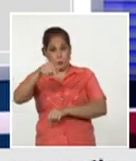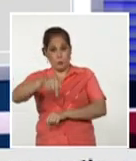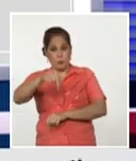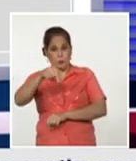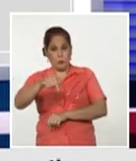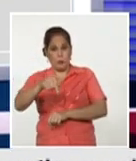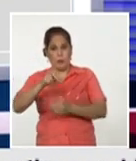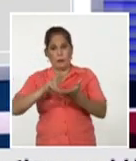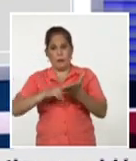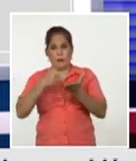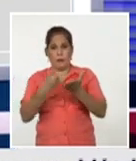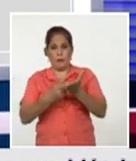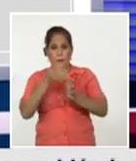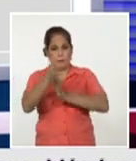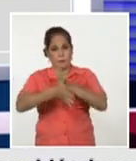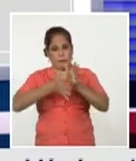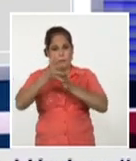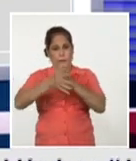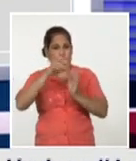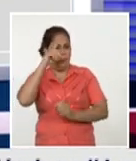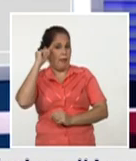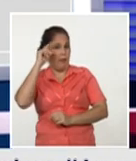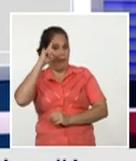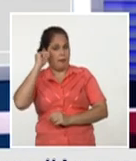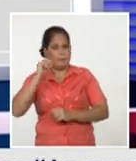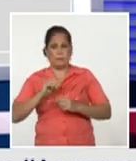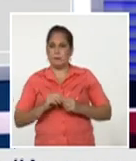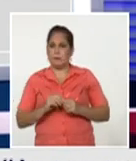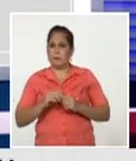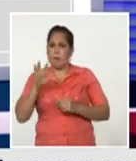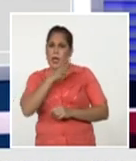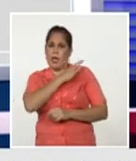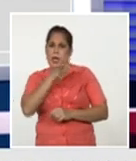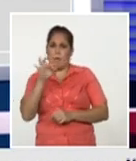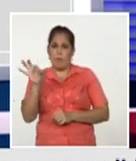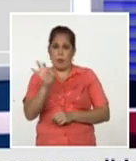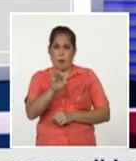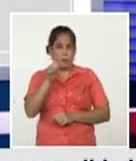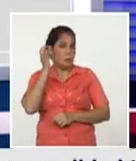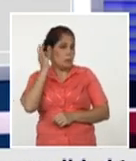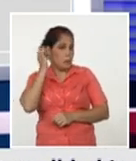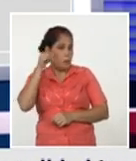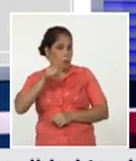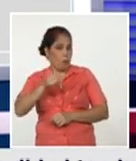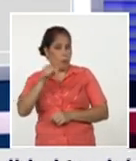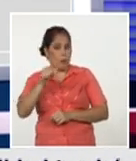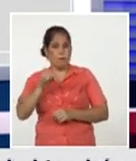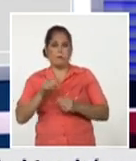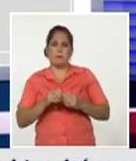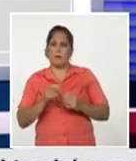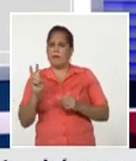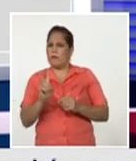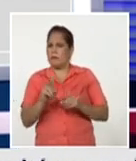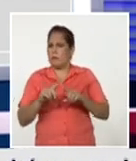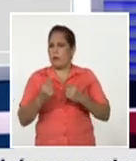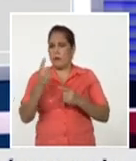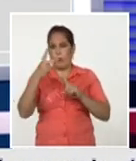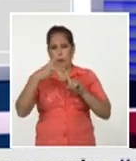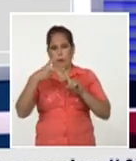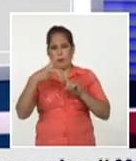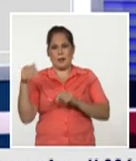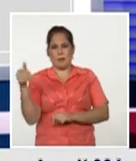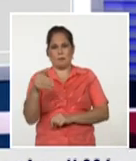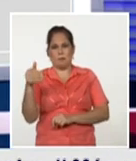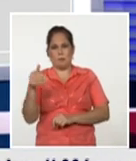intérprete de lengua de señas Eileen Cotto y la invitada de este espacio en el día de hoy nos visita por segunda ocasión